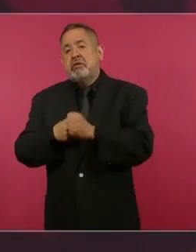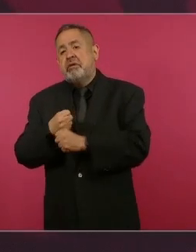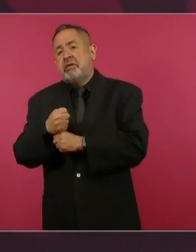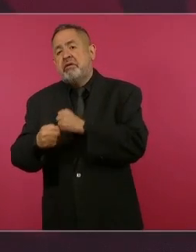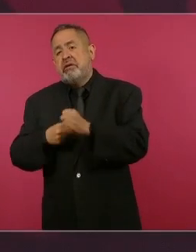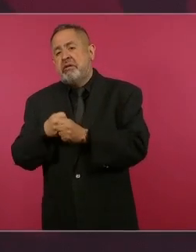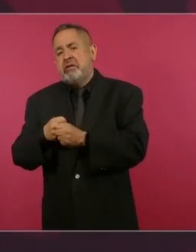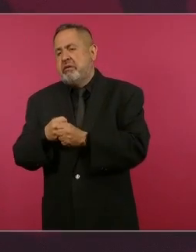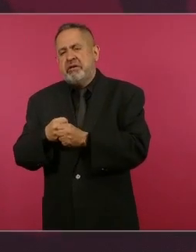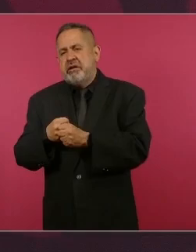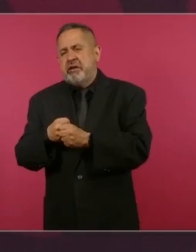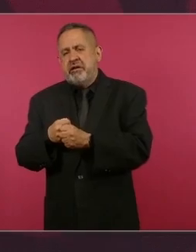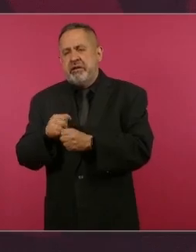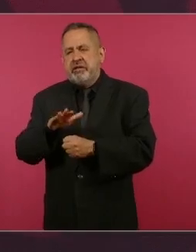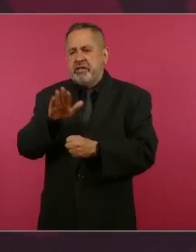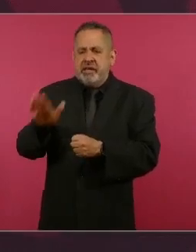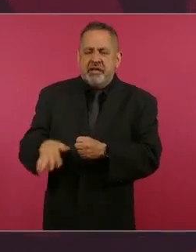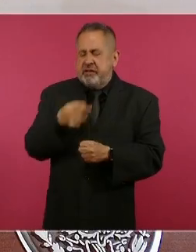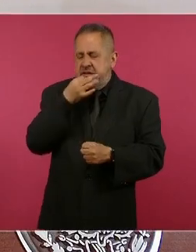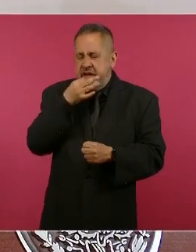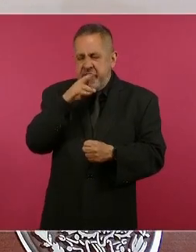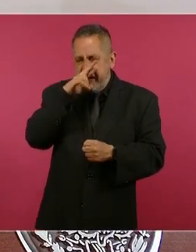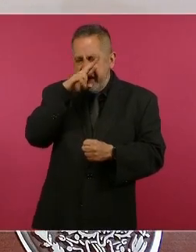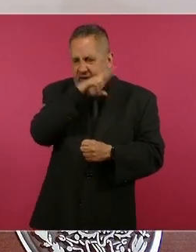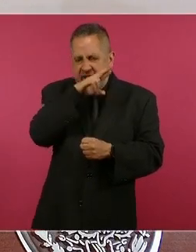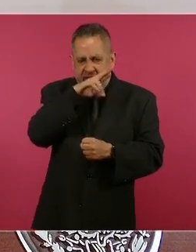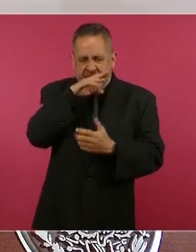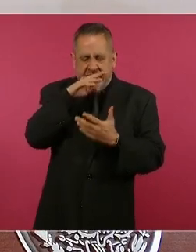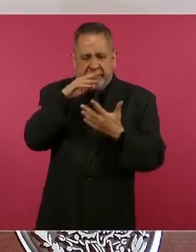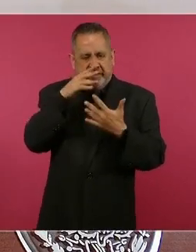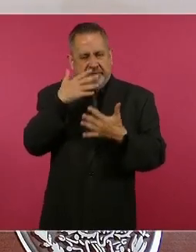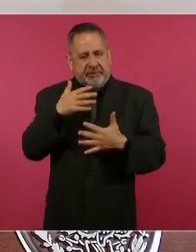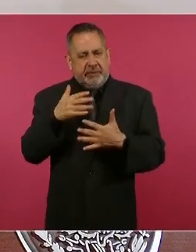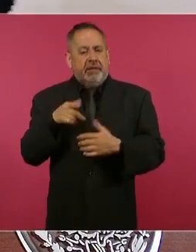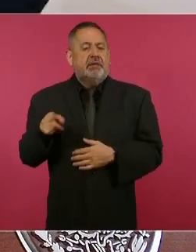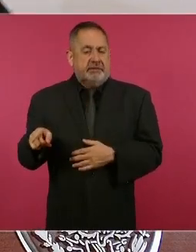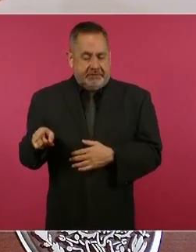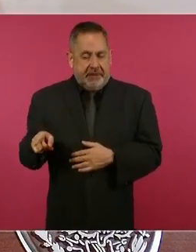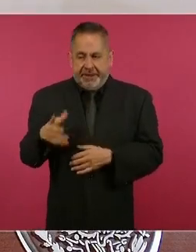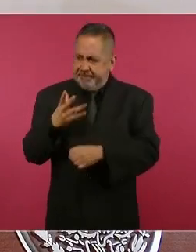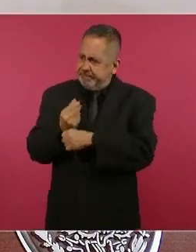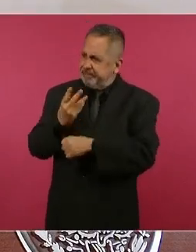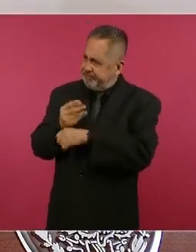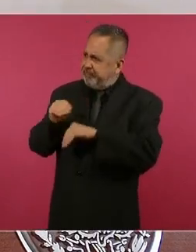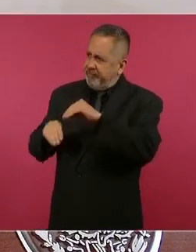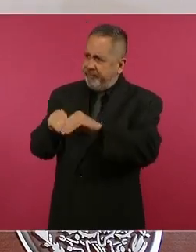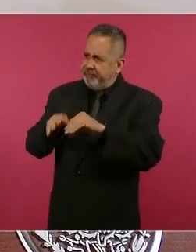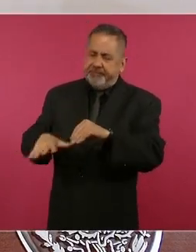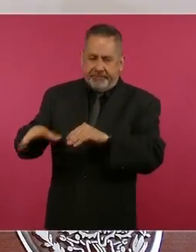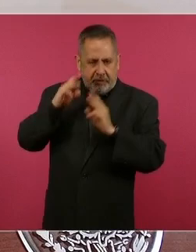Entonces, todo eso se está haciendo,